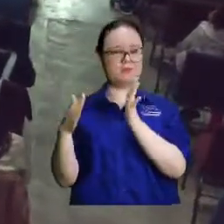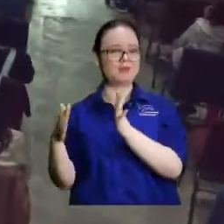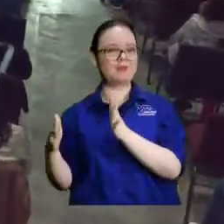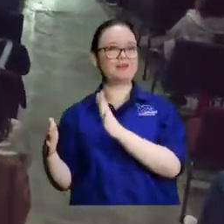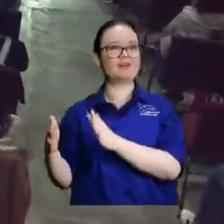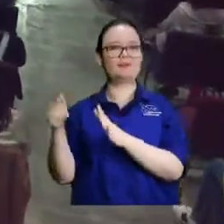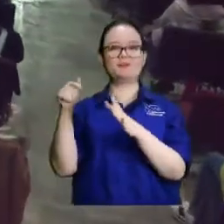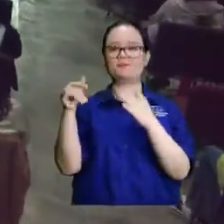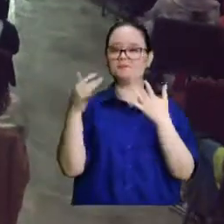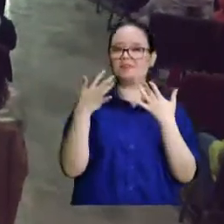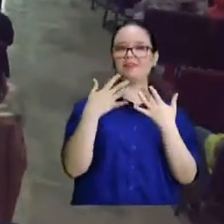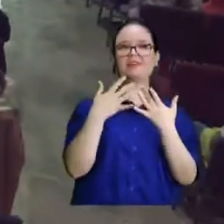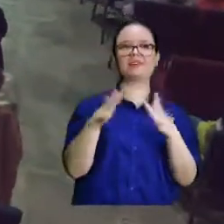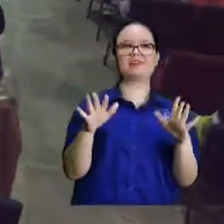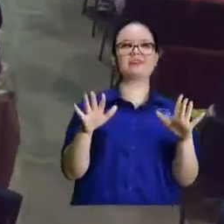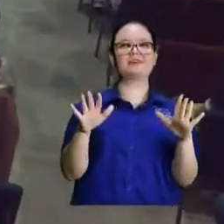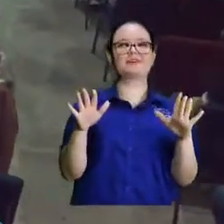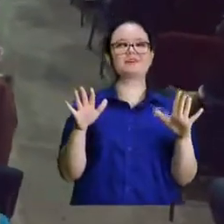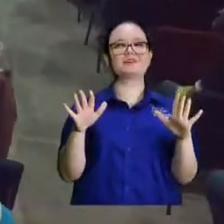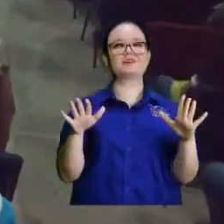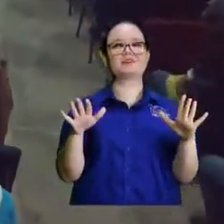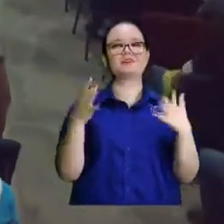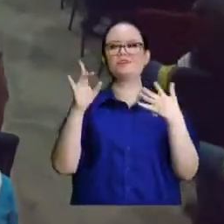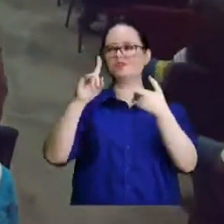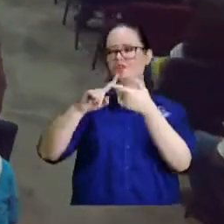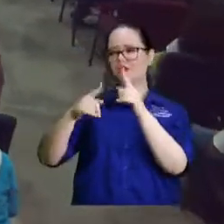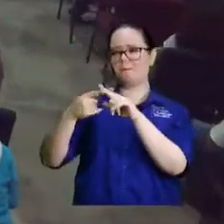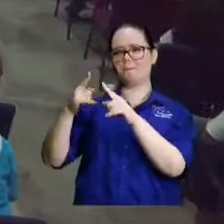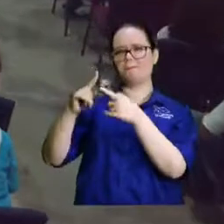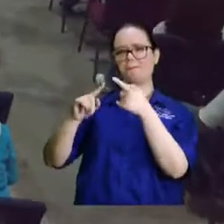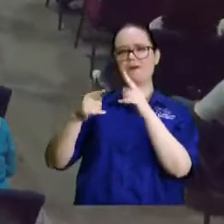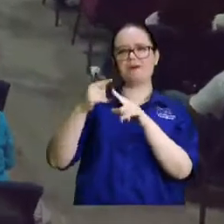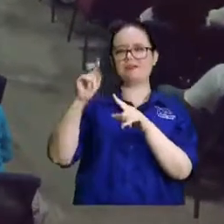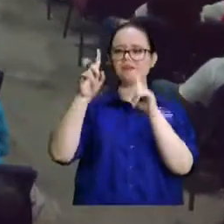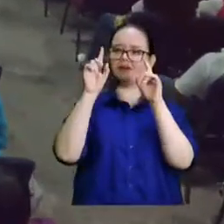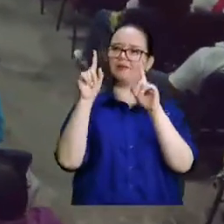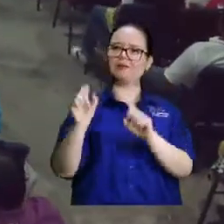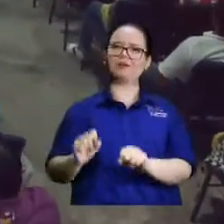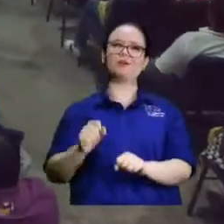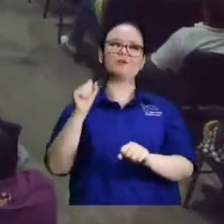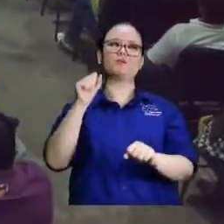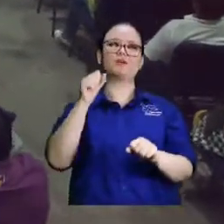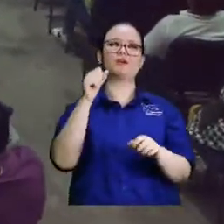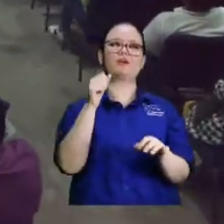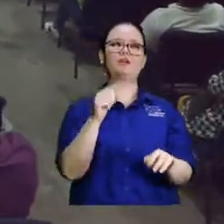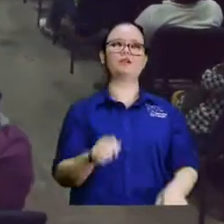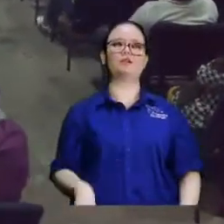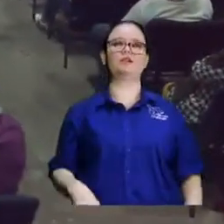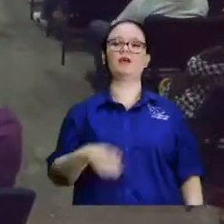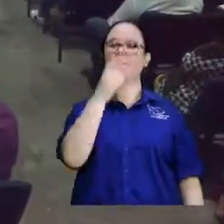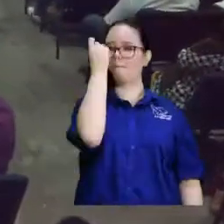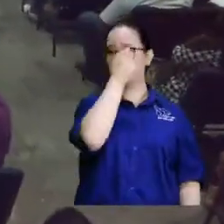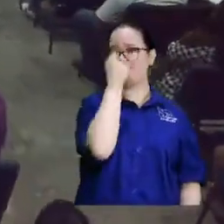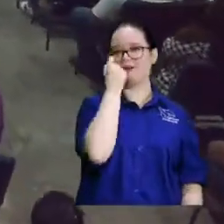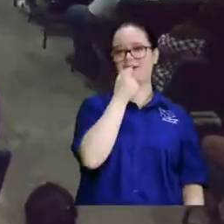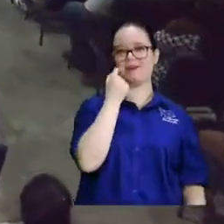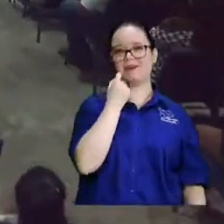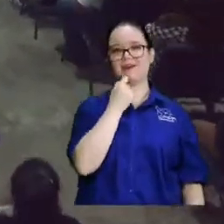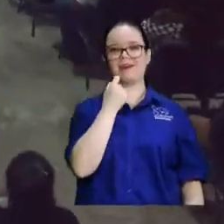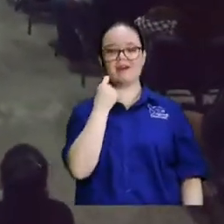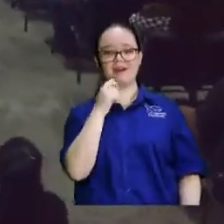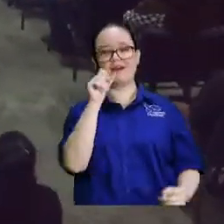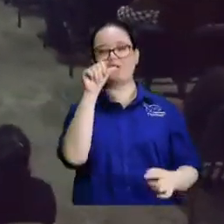llegaron y se hicieron sus amigas. Había una que podía pintar maquillaje, pues,